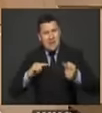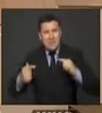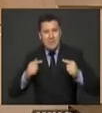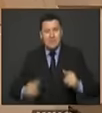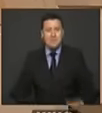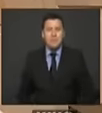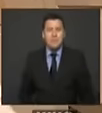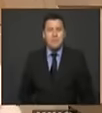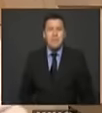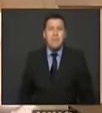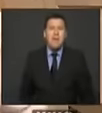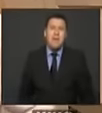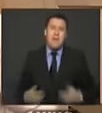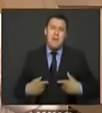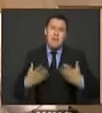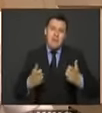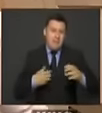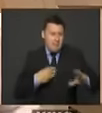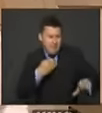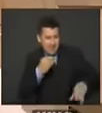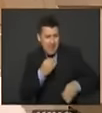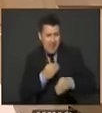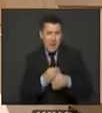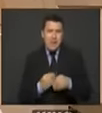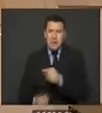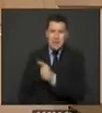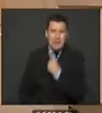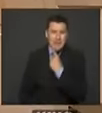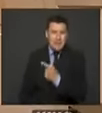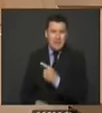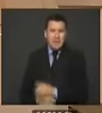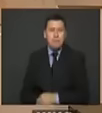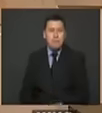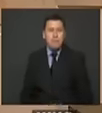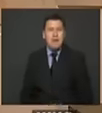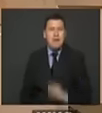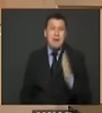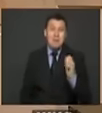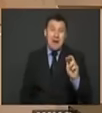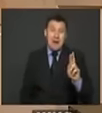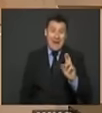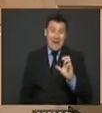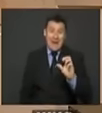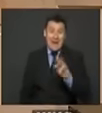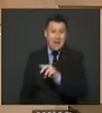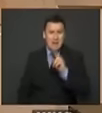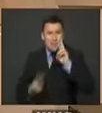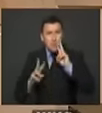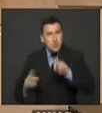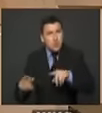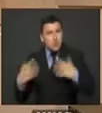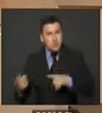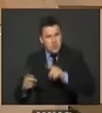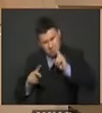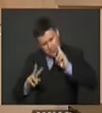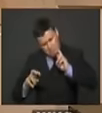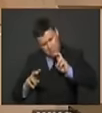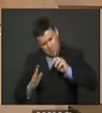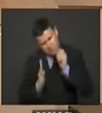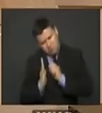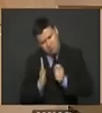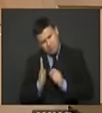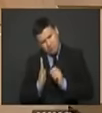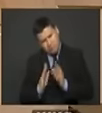Yo quisiera agregar a lo dicho por el senador Barreras un ejercicio de investigación muy riguroso